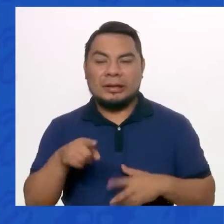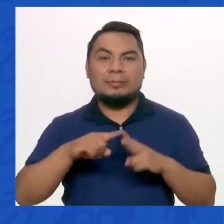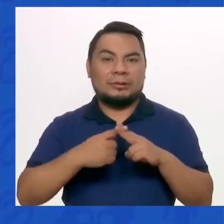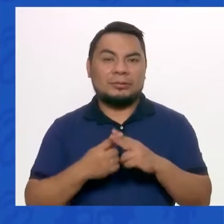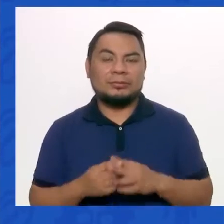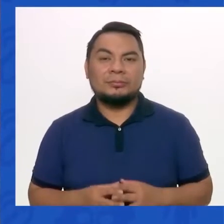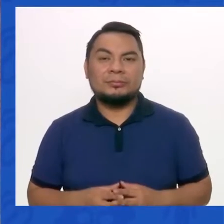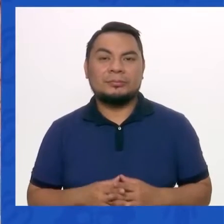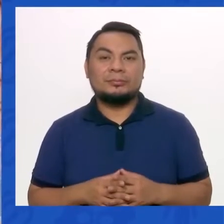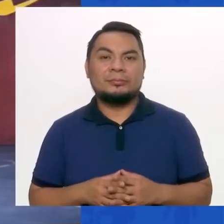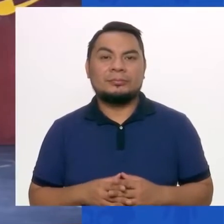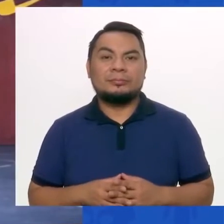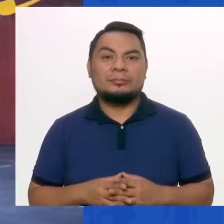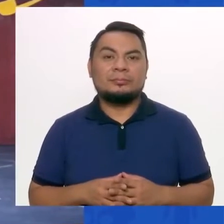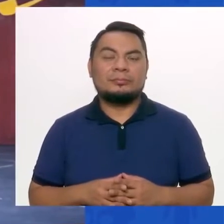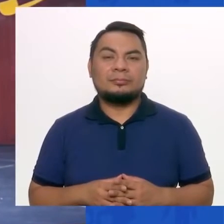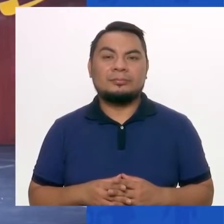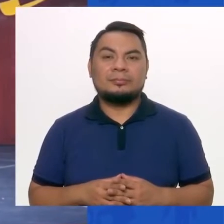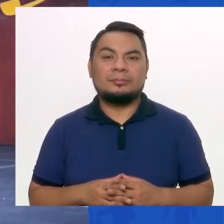niños.